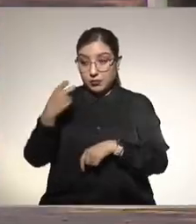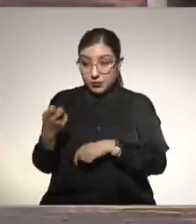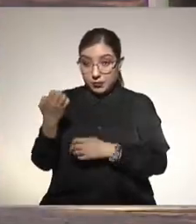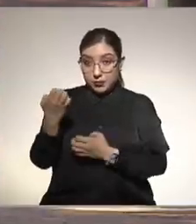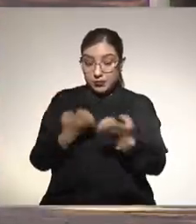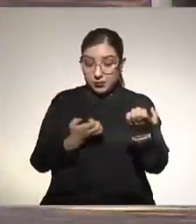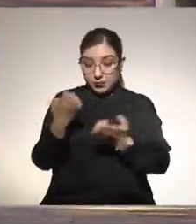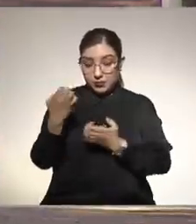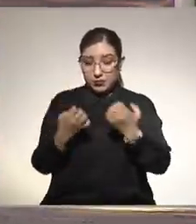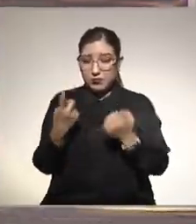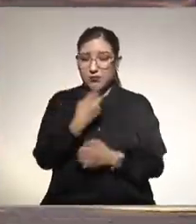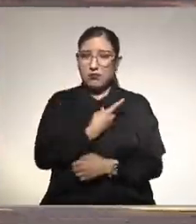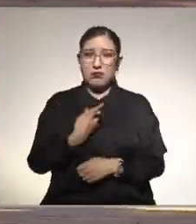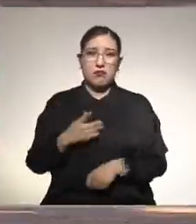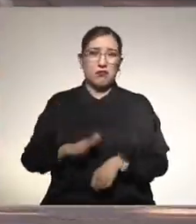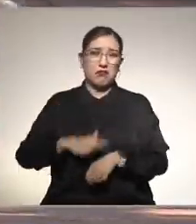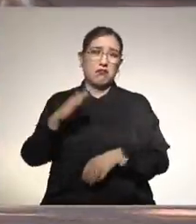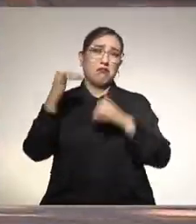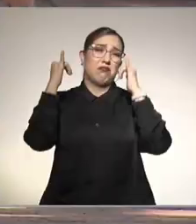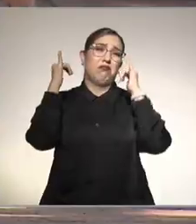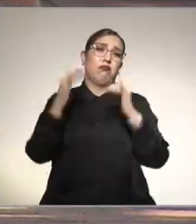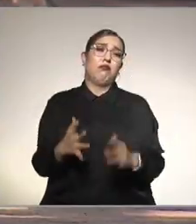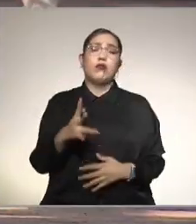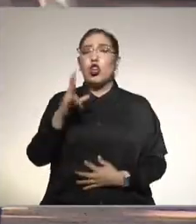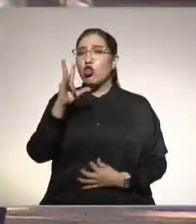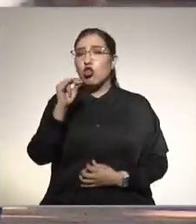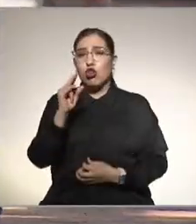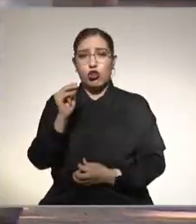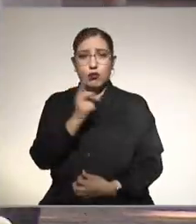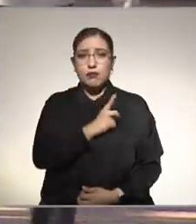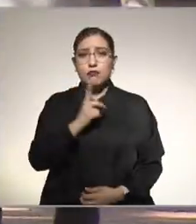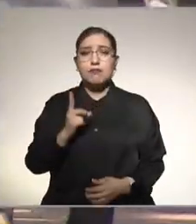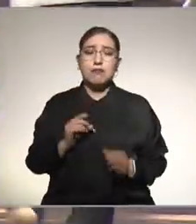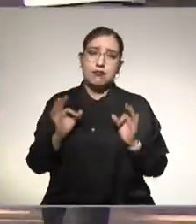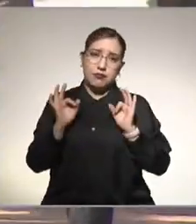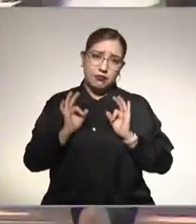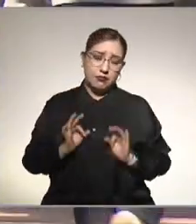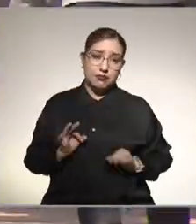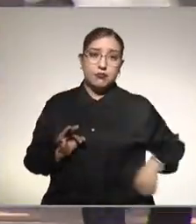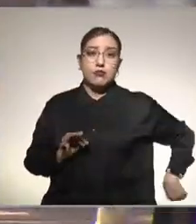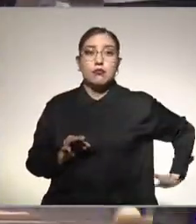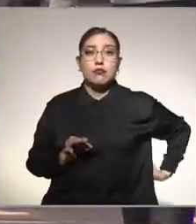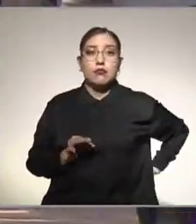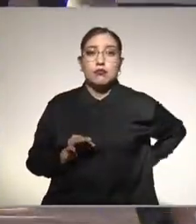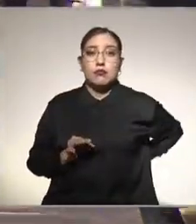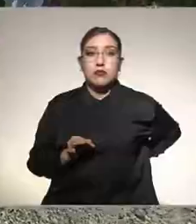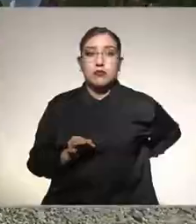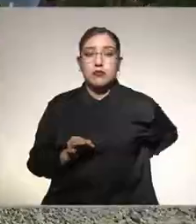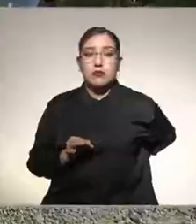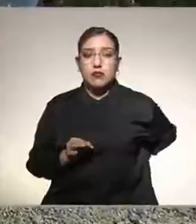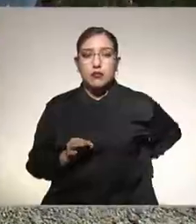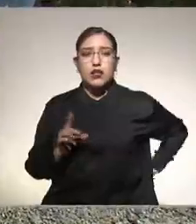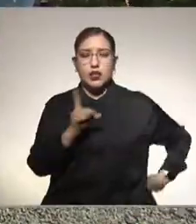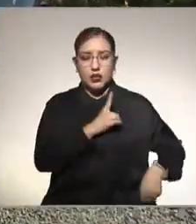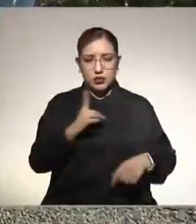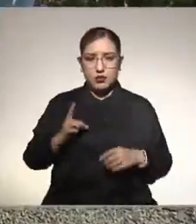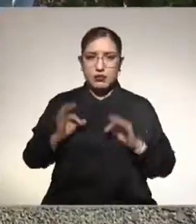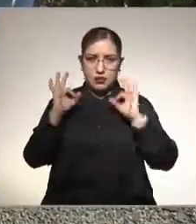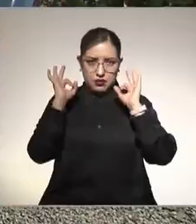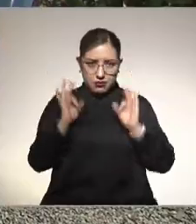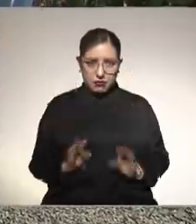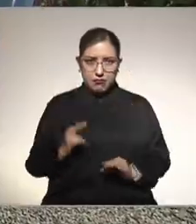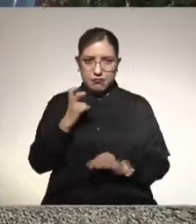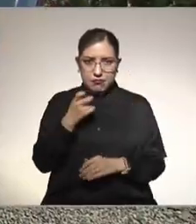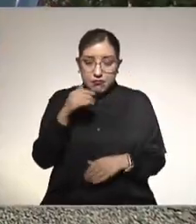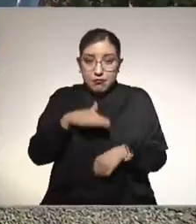no tiene que ser muy intenso debe ser moderado pero debe ser algo constante y de mayor duración además esto no debe ser